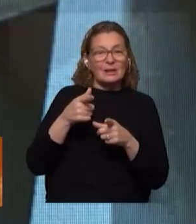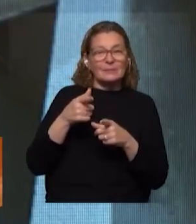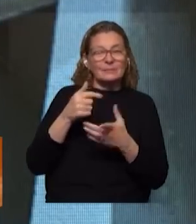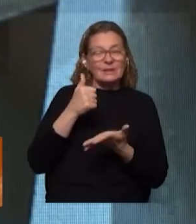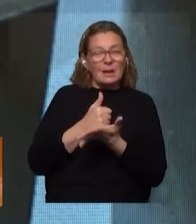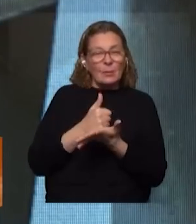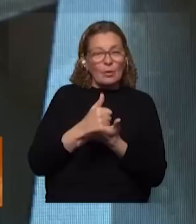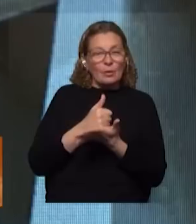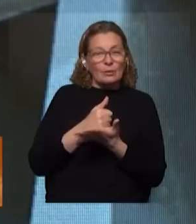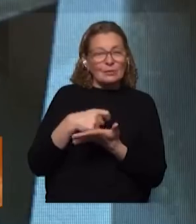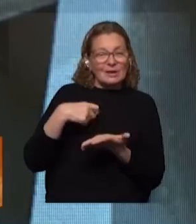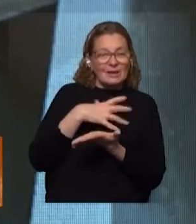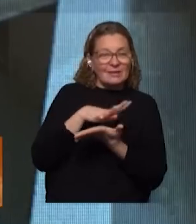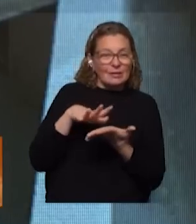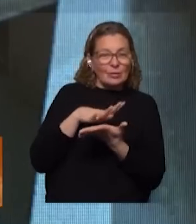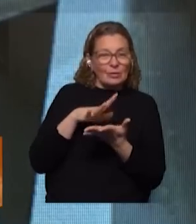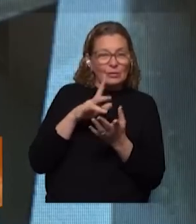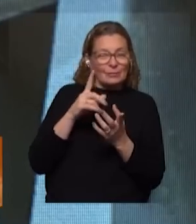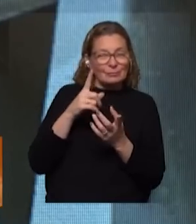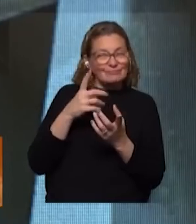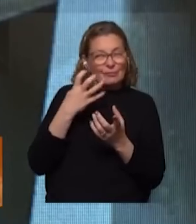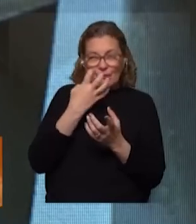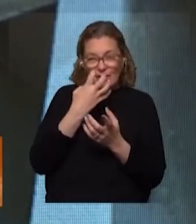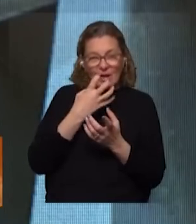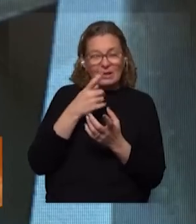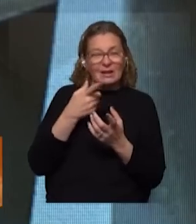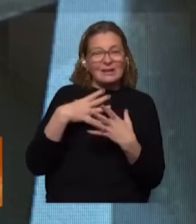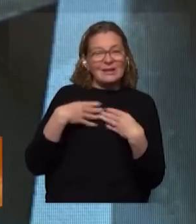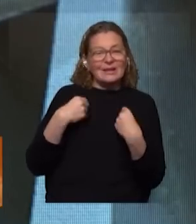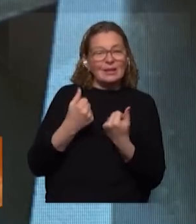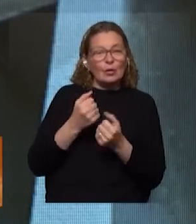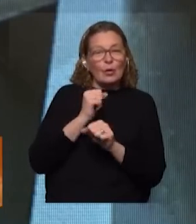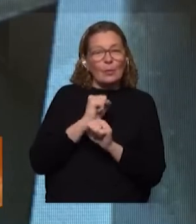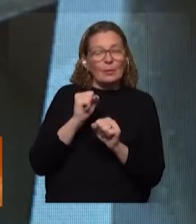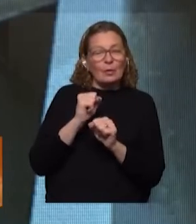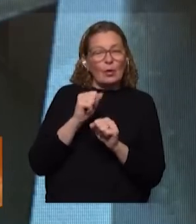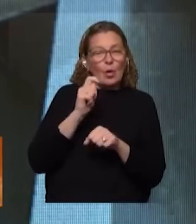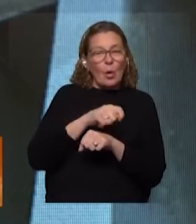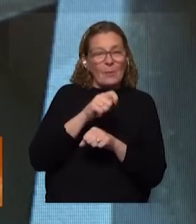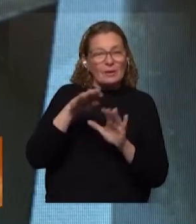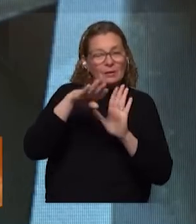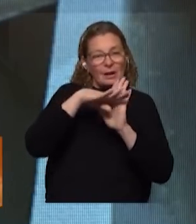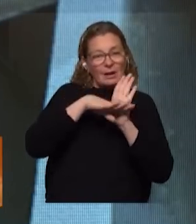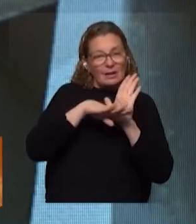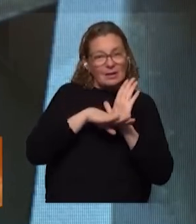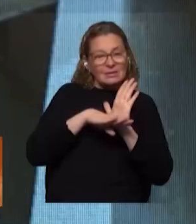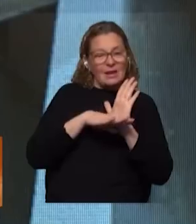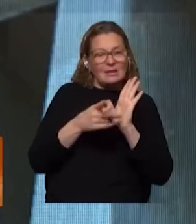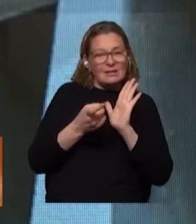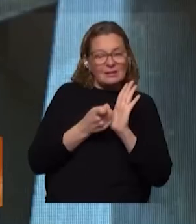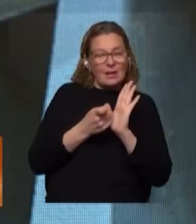atravesando una situación muy penosa en el sentido de que no podemos cumplir con las agendas y la demanda